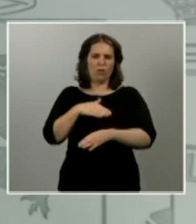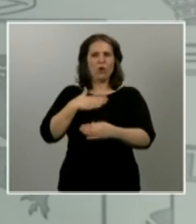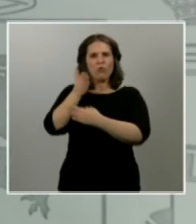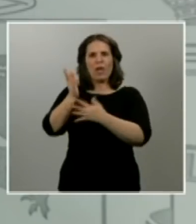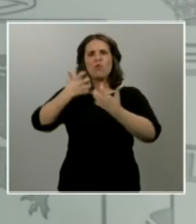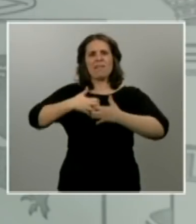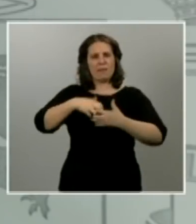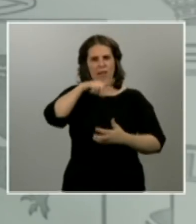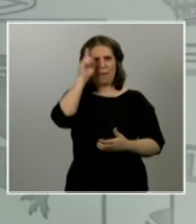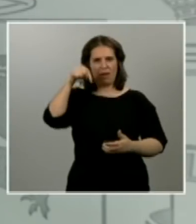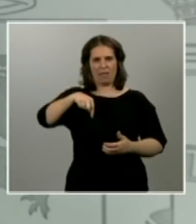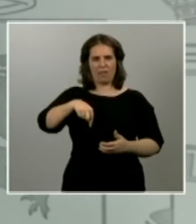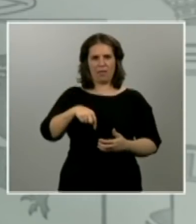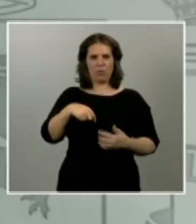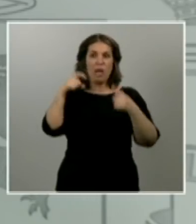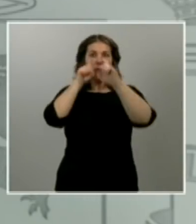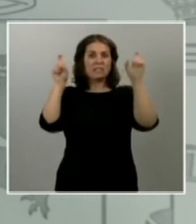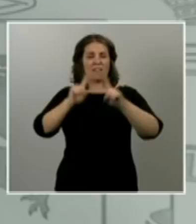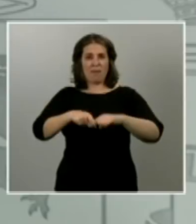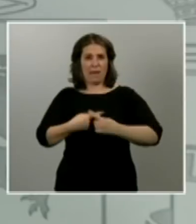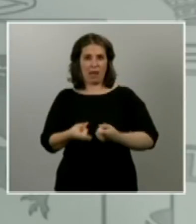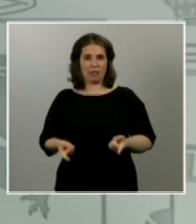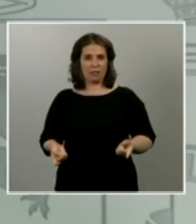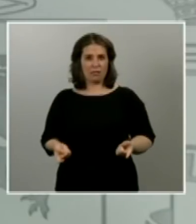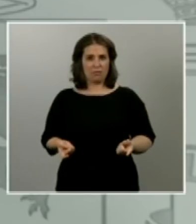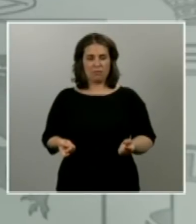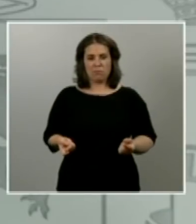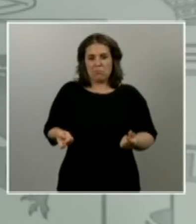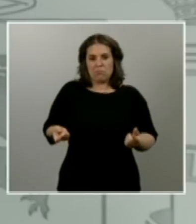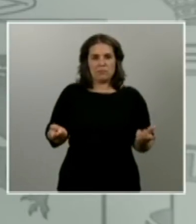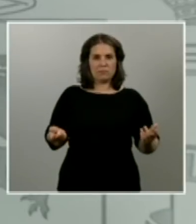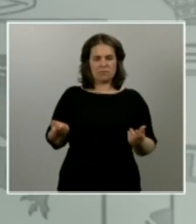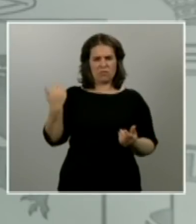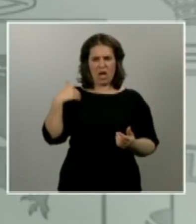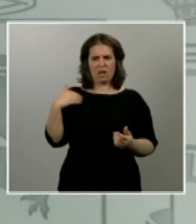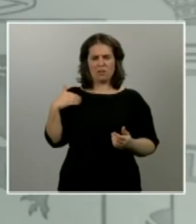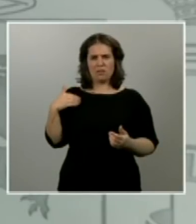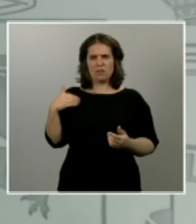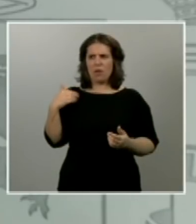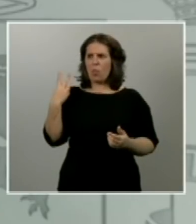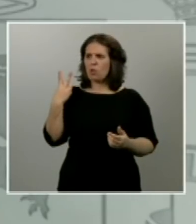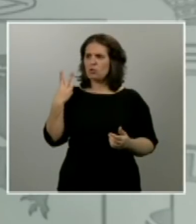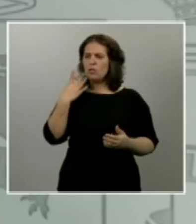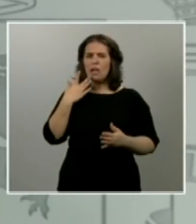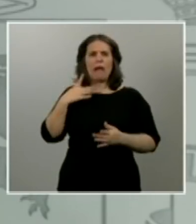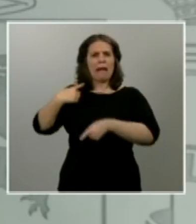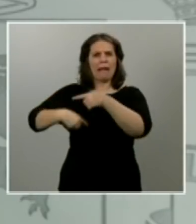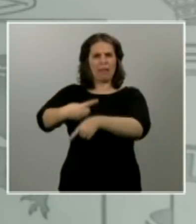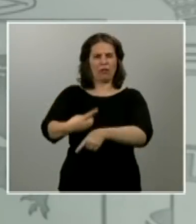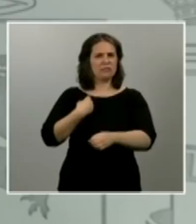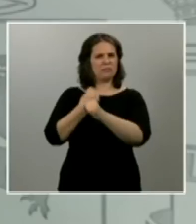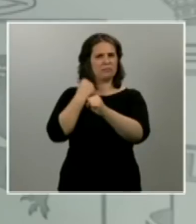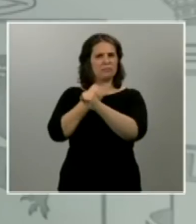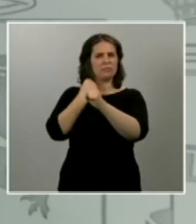una empresa familiar que lleva varias me parece que son dos generaciones trabajando en los respiradores